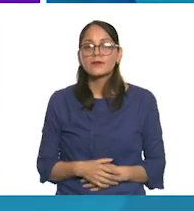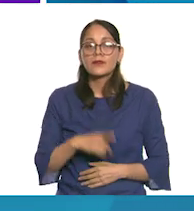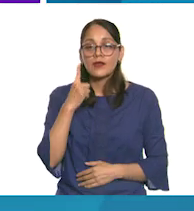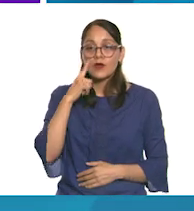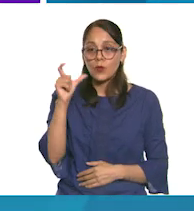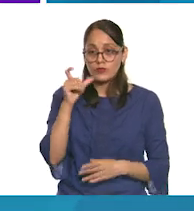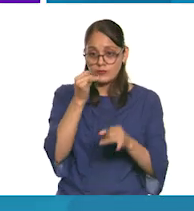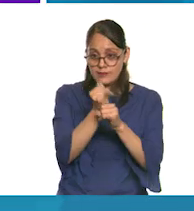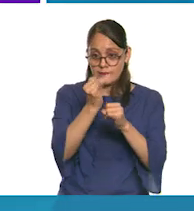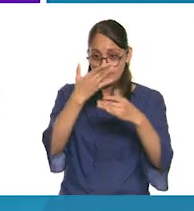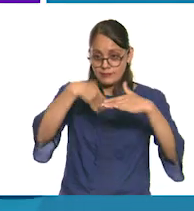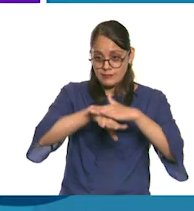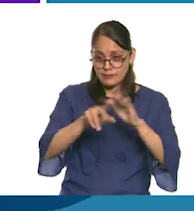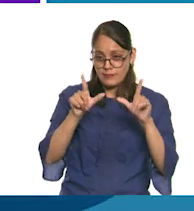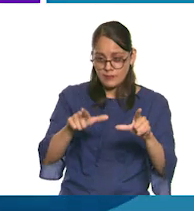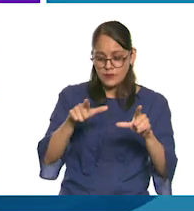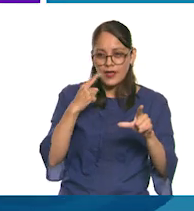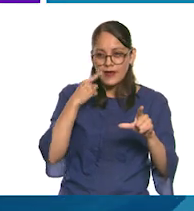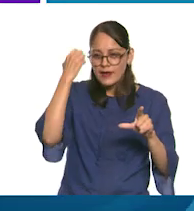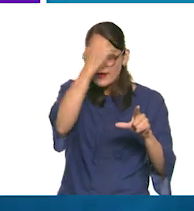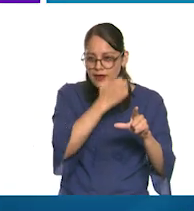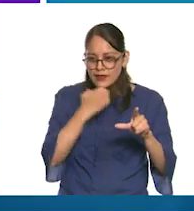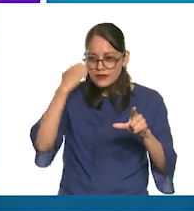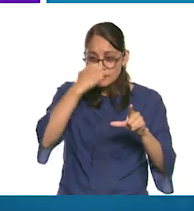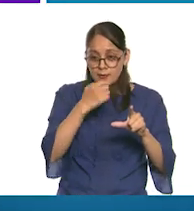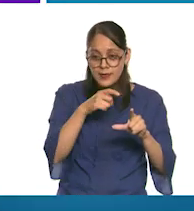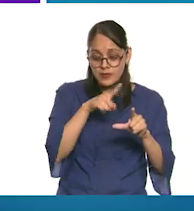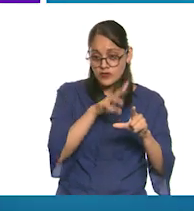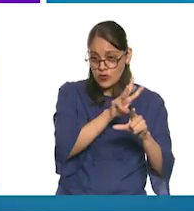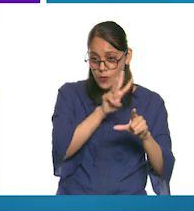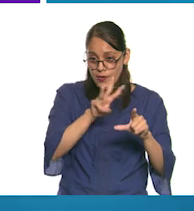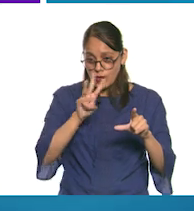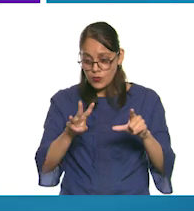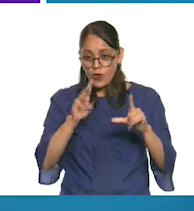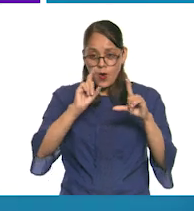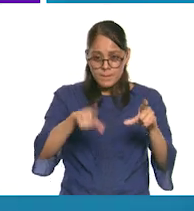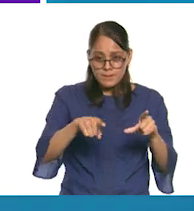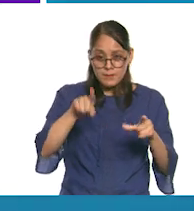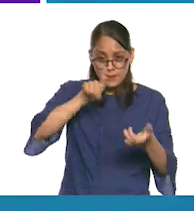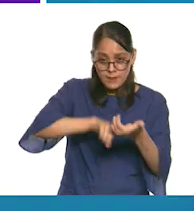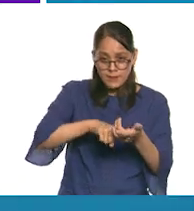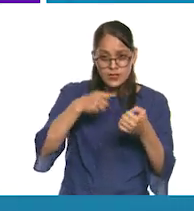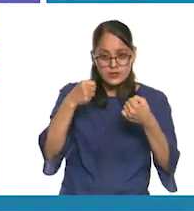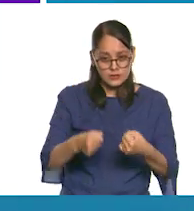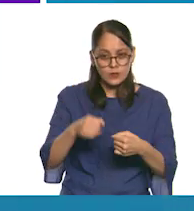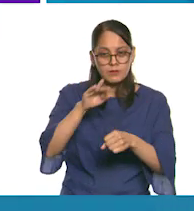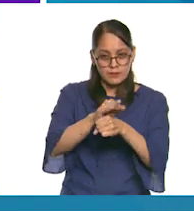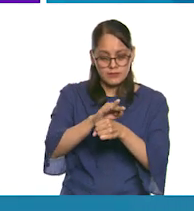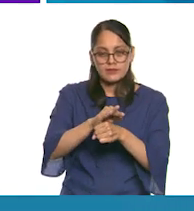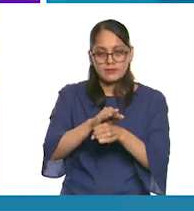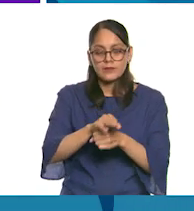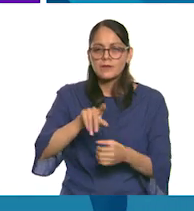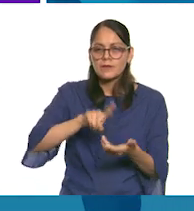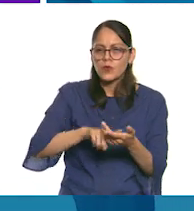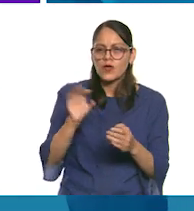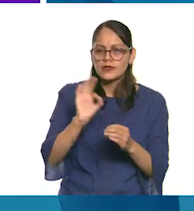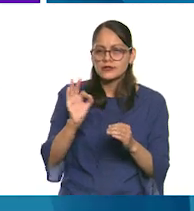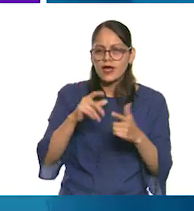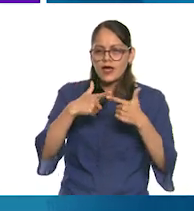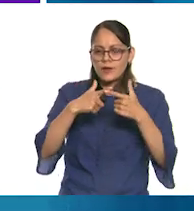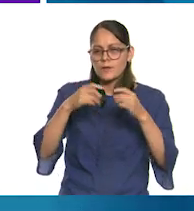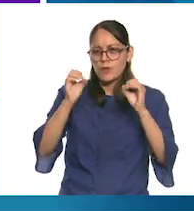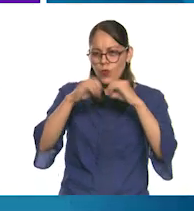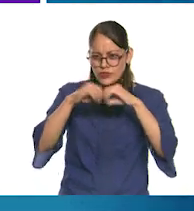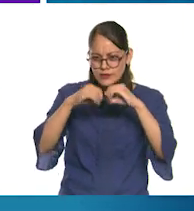cuando navegues por la red, comprueba que las páginas que visites para hacer consultas sean seguras. Ya sean buscadores web,